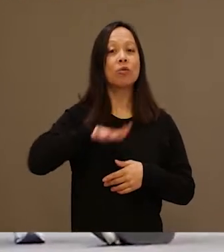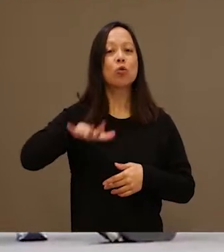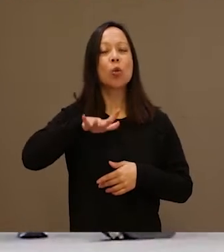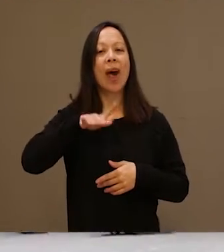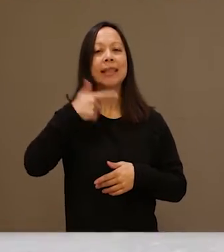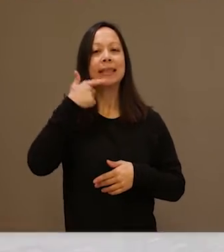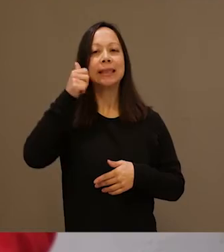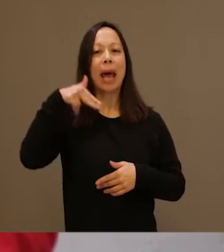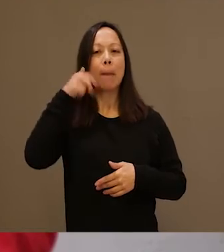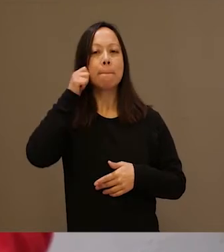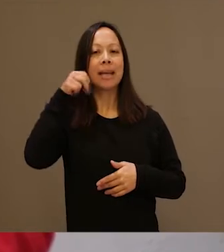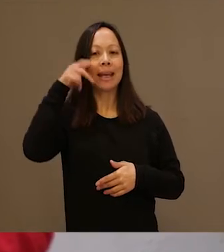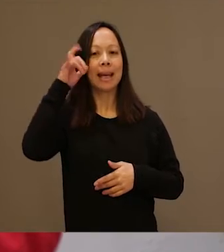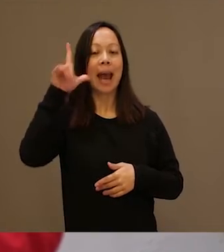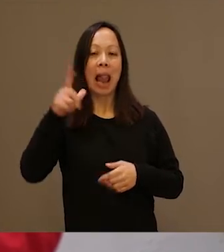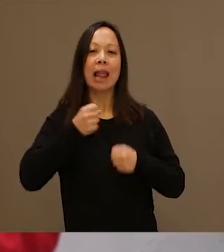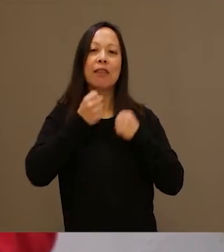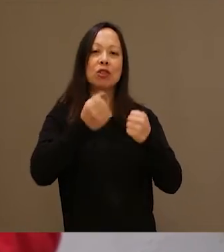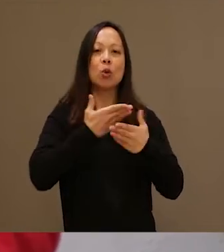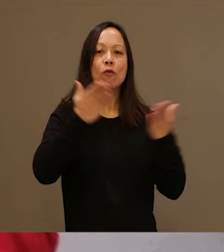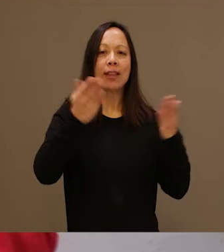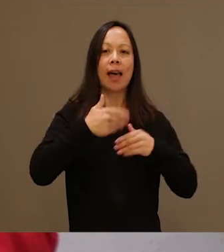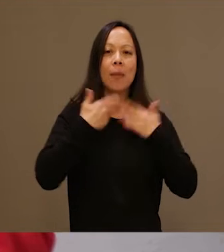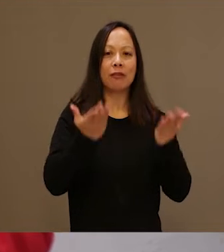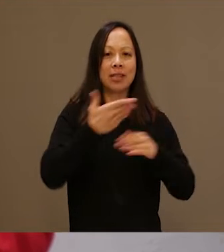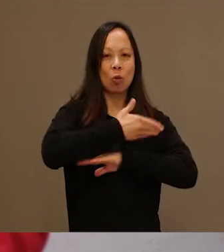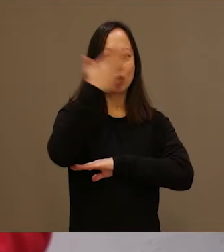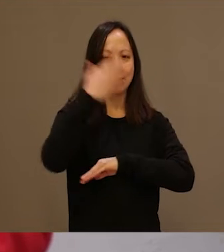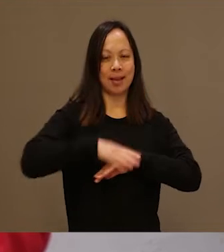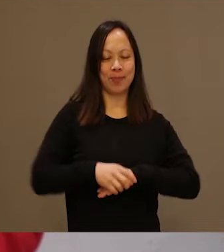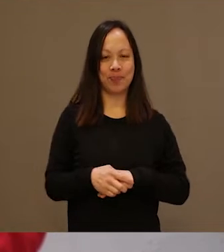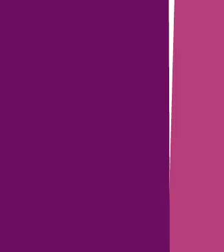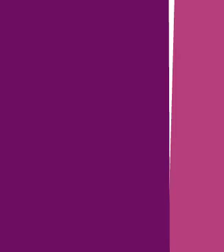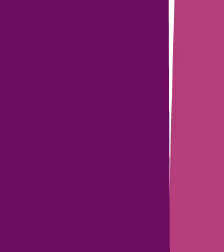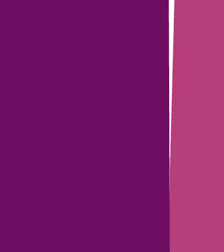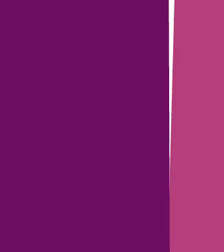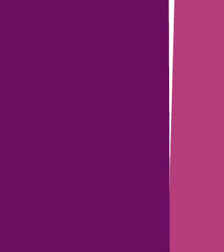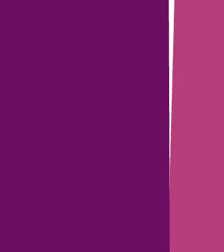la ciudad de San Miguel, Defensoría del Público, en defensa de las audiencias.